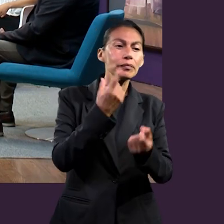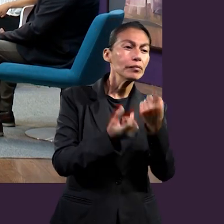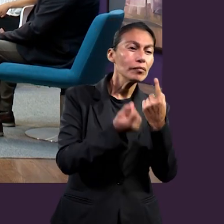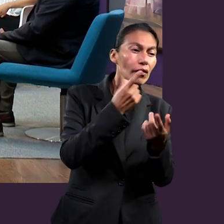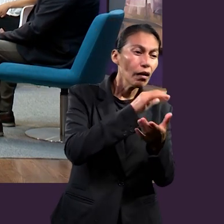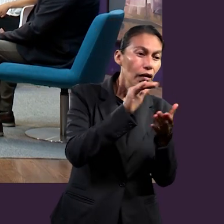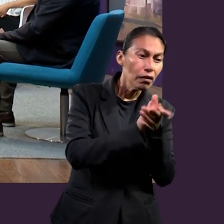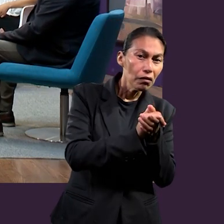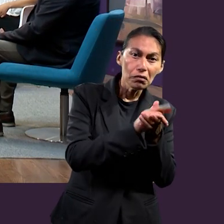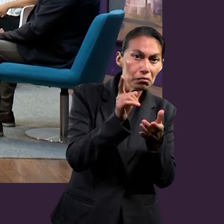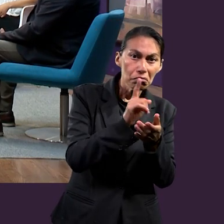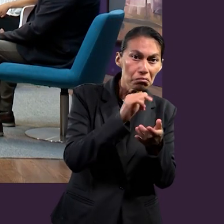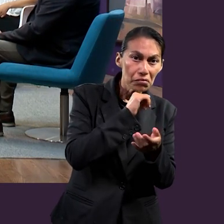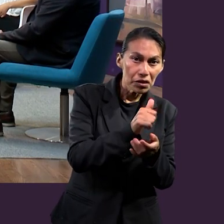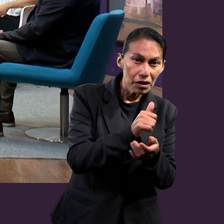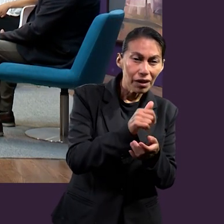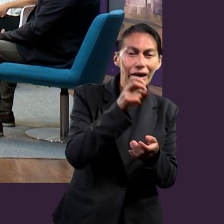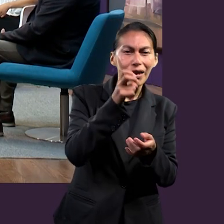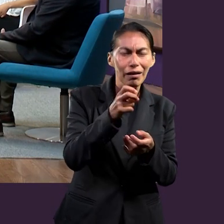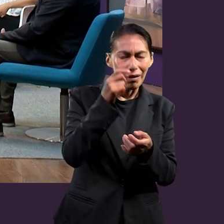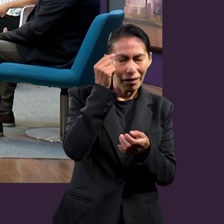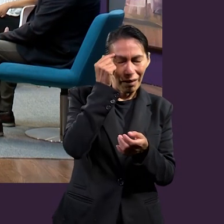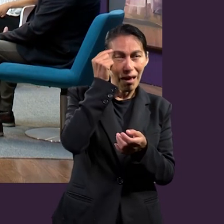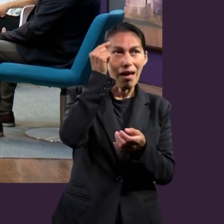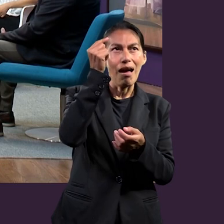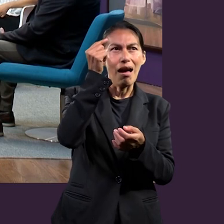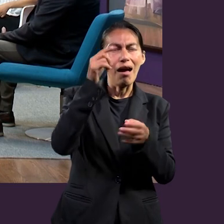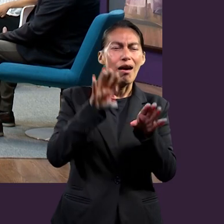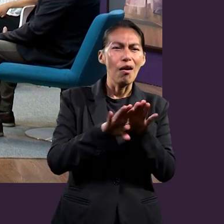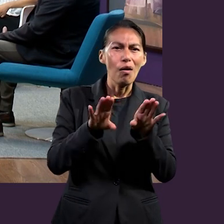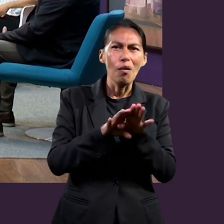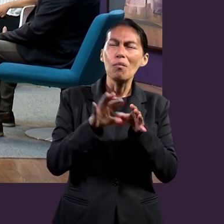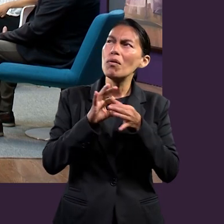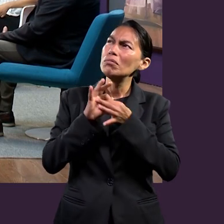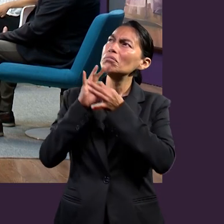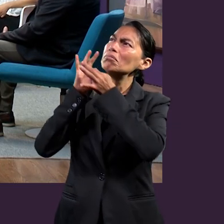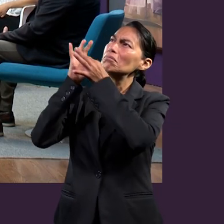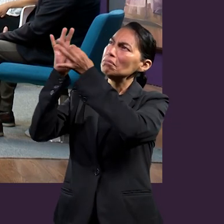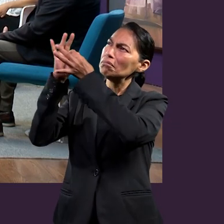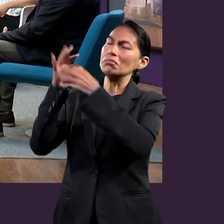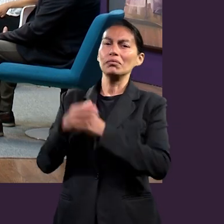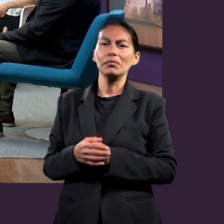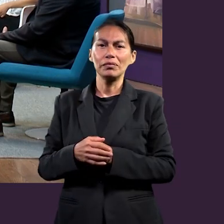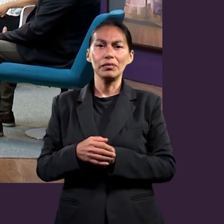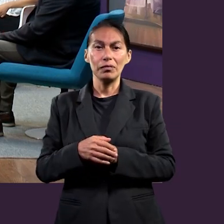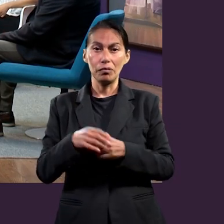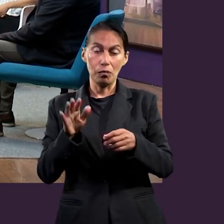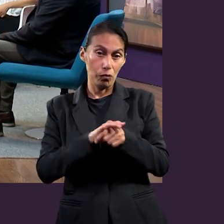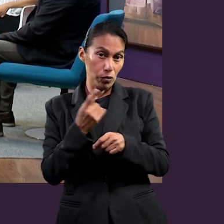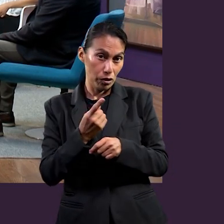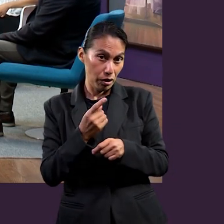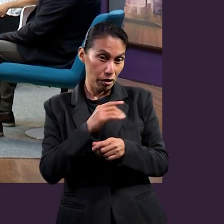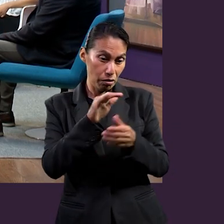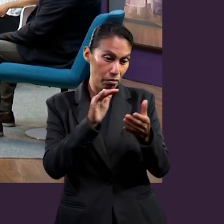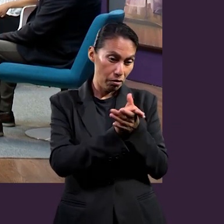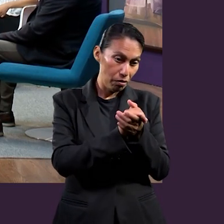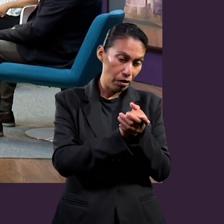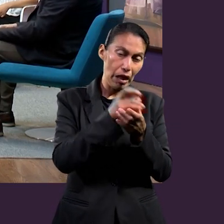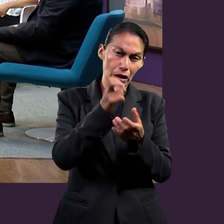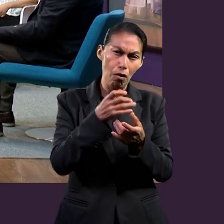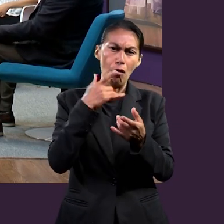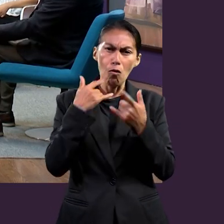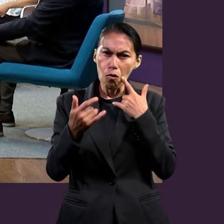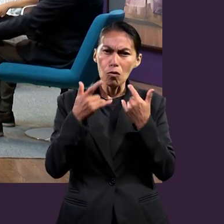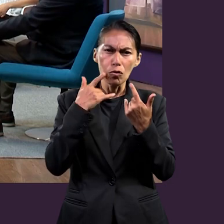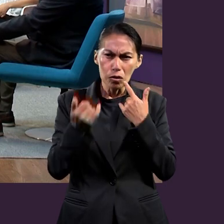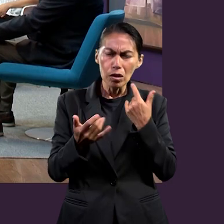o, en caso de los que no se han casado, nosotros, pues, tratar de ver cómo lo aplicamos en esa lucha diaria del matrimonio, que es una linda